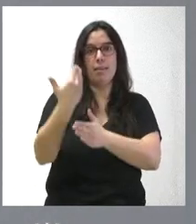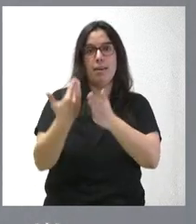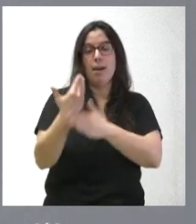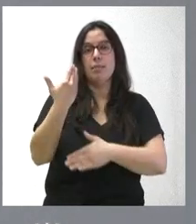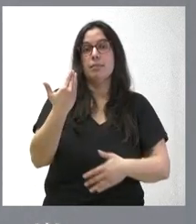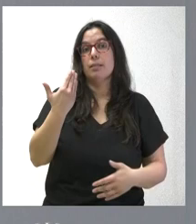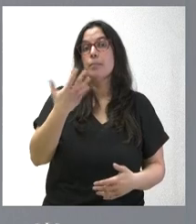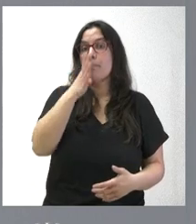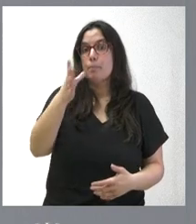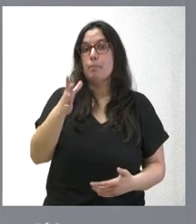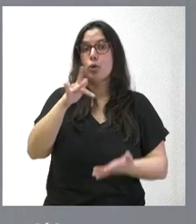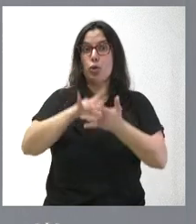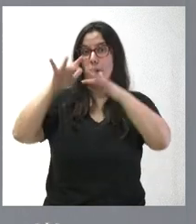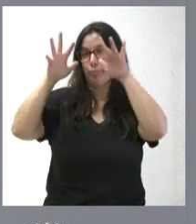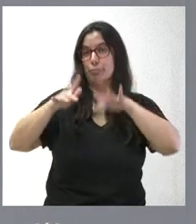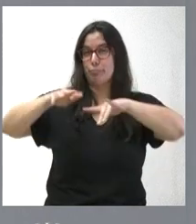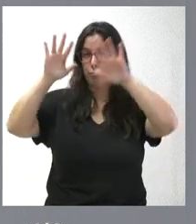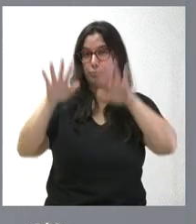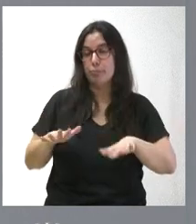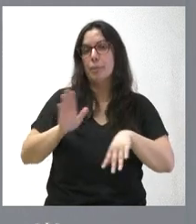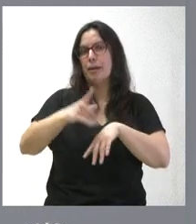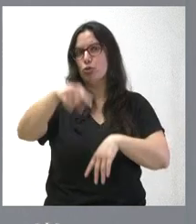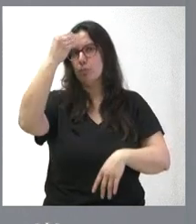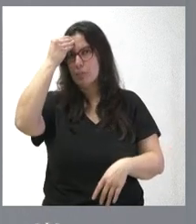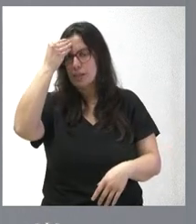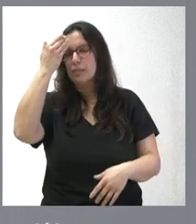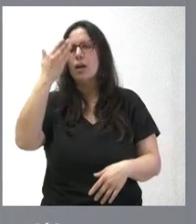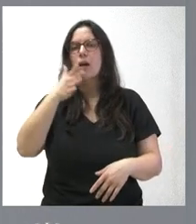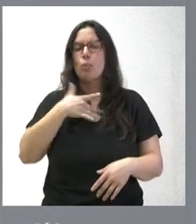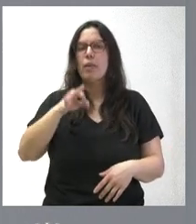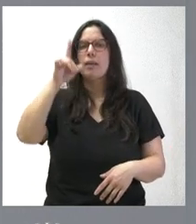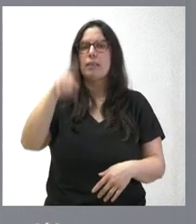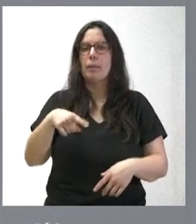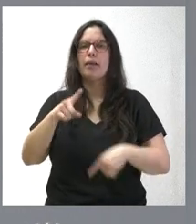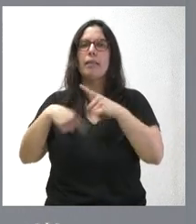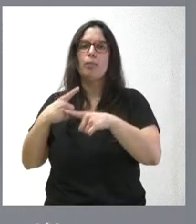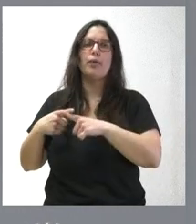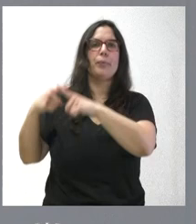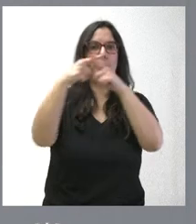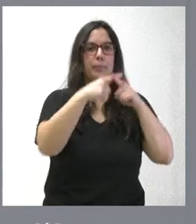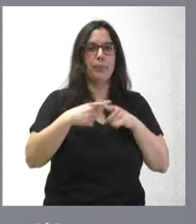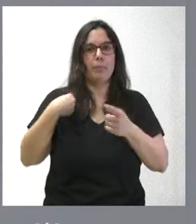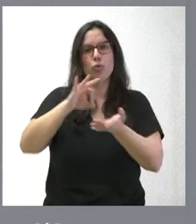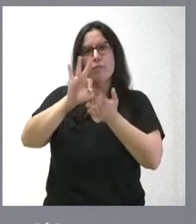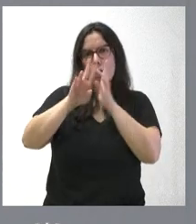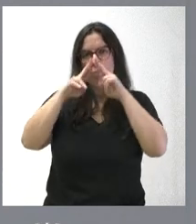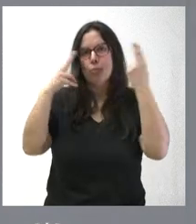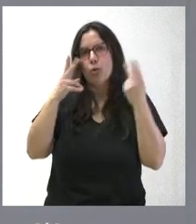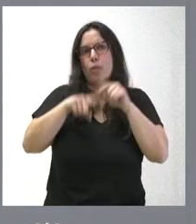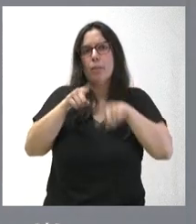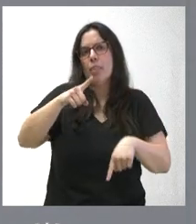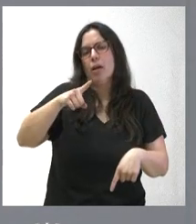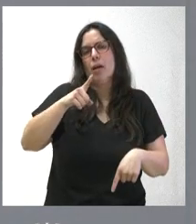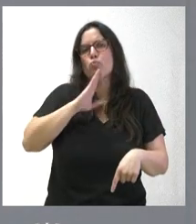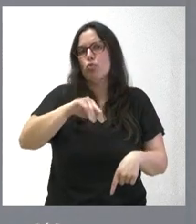incluyen importantes nevadas para lo que tengan ustedes en cuenta y que puedan hacer la distribución de los mismos en los términos que como servicio público consideren más adecuado.